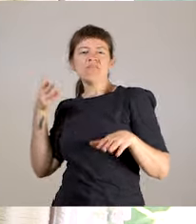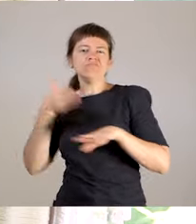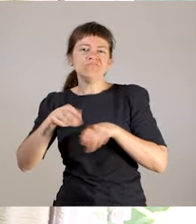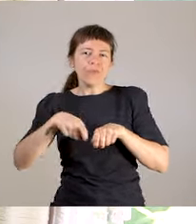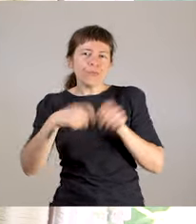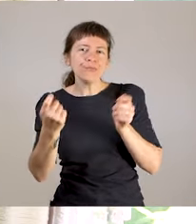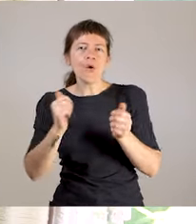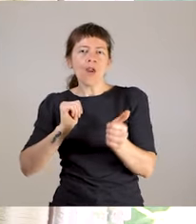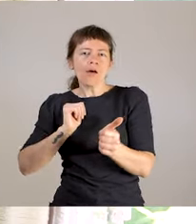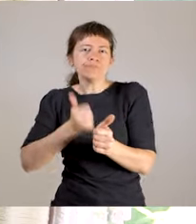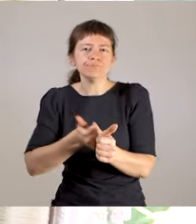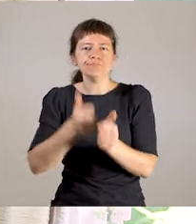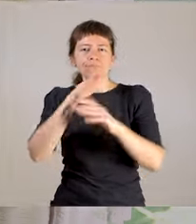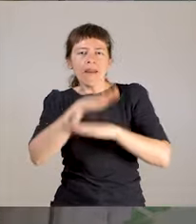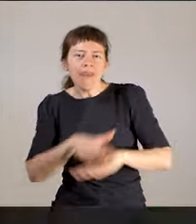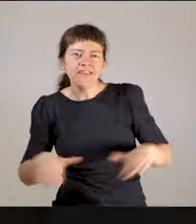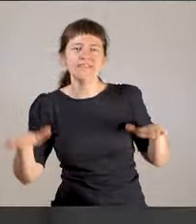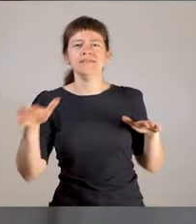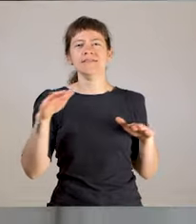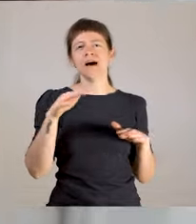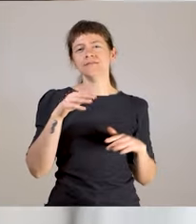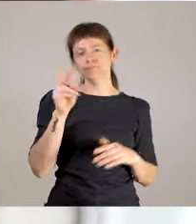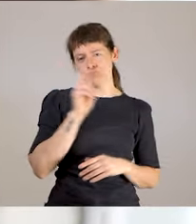mujeres, de las niñeces indígenas, ¿no?